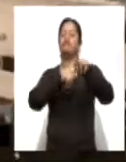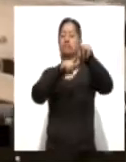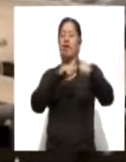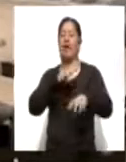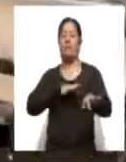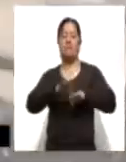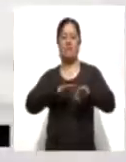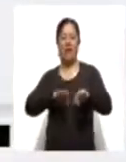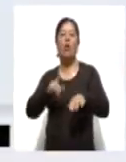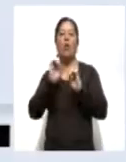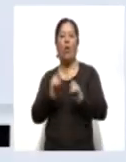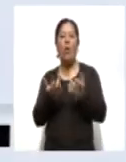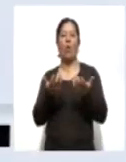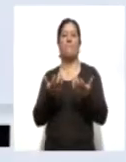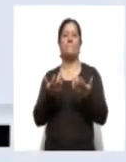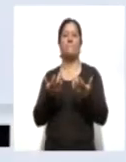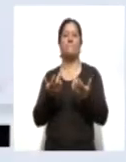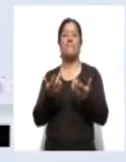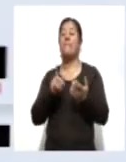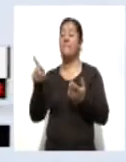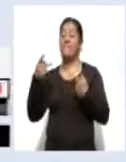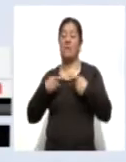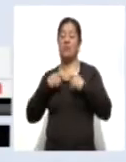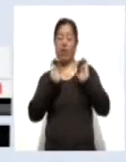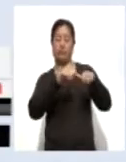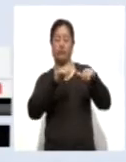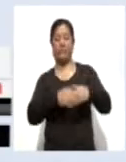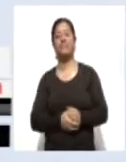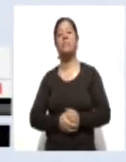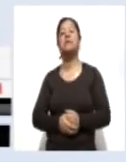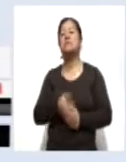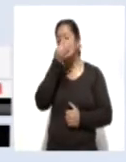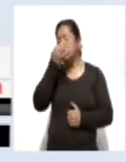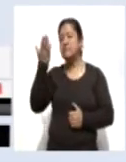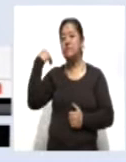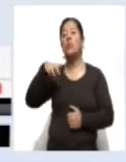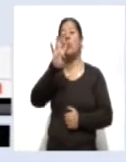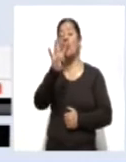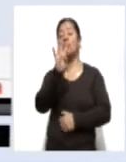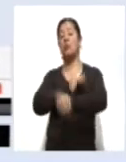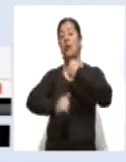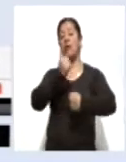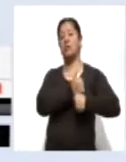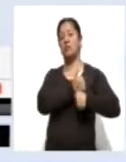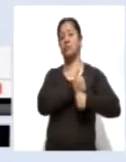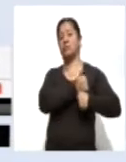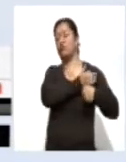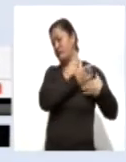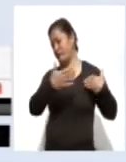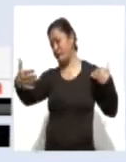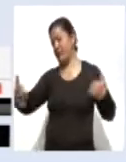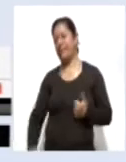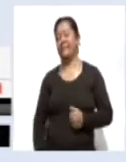generación de empleo formal. En estos últimos cuatro años, el balance de finanzas sanas